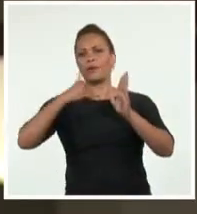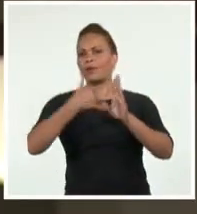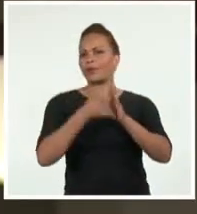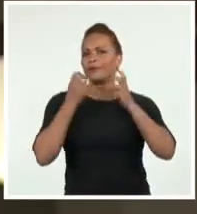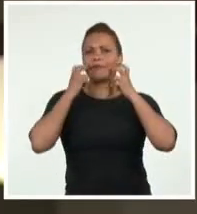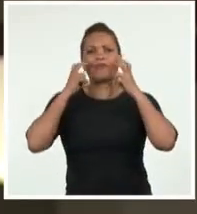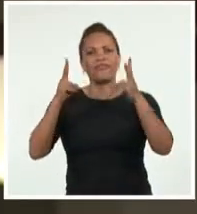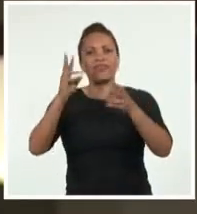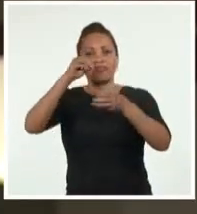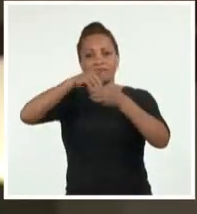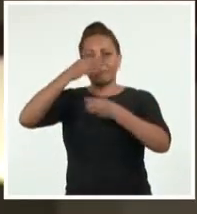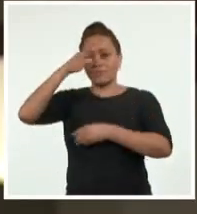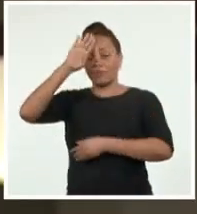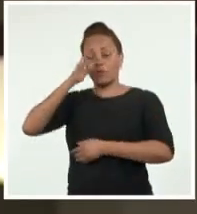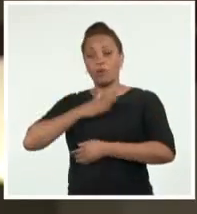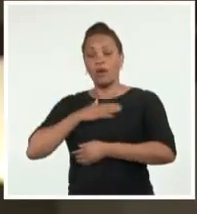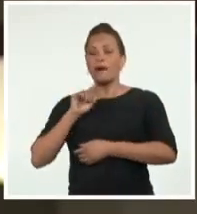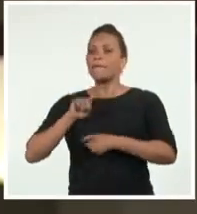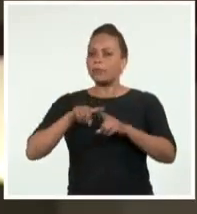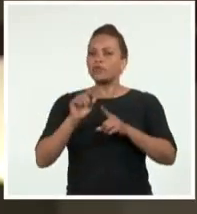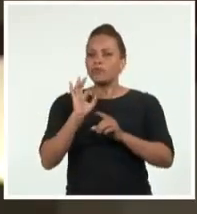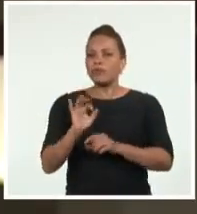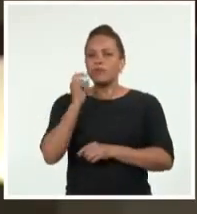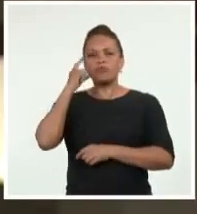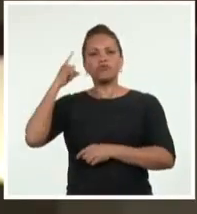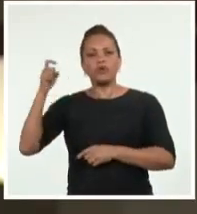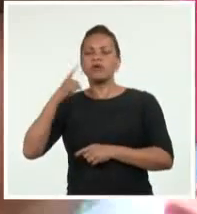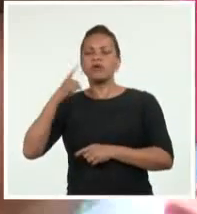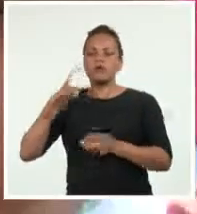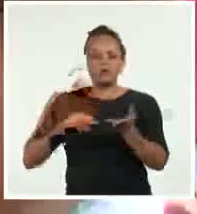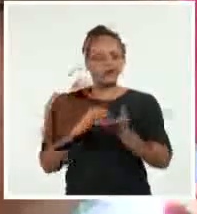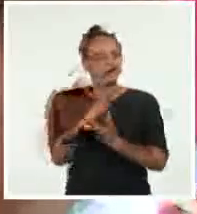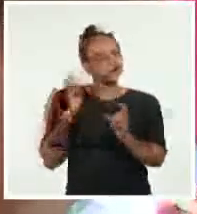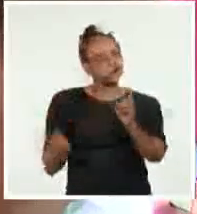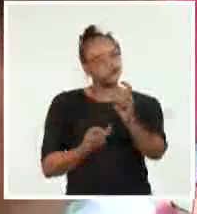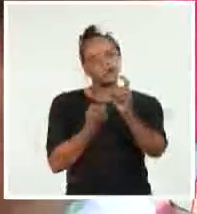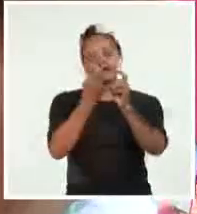vida en Cuba. Por esos sueños seguiremos luchando.